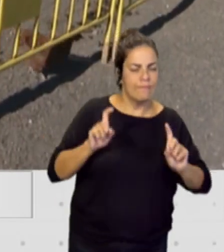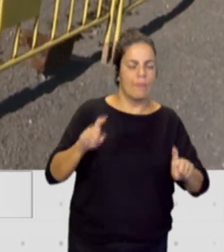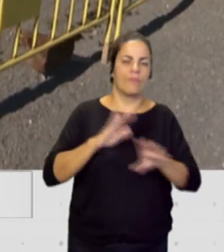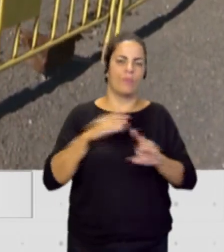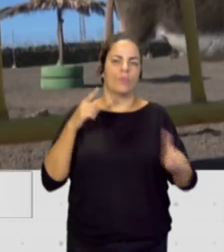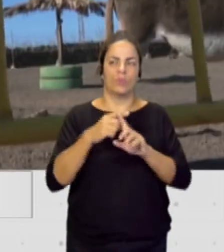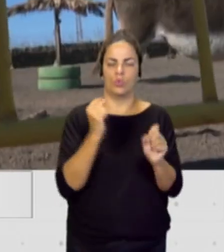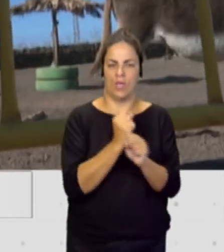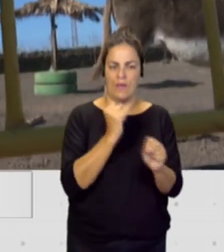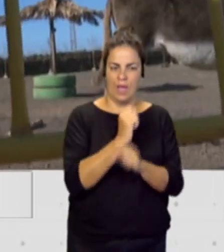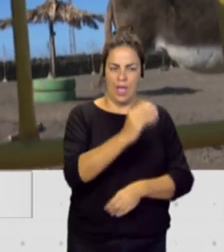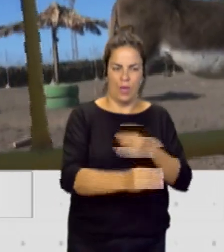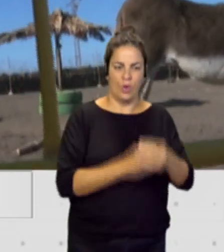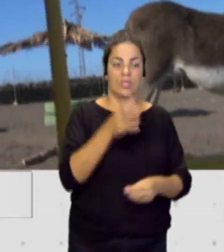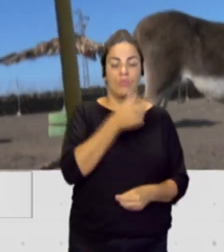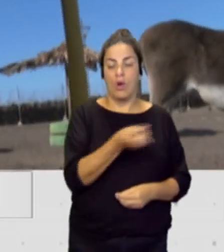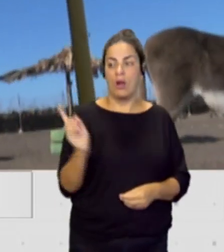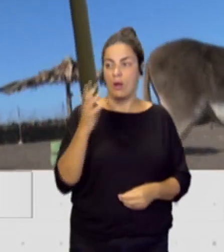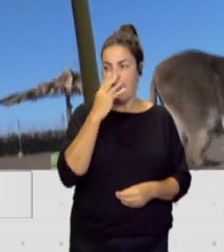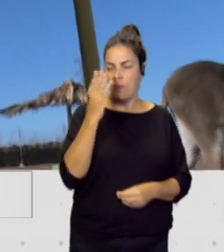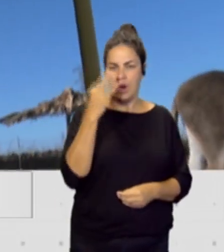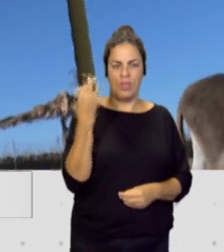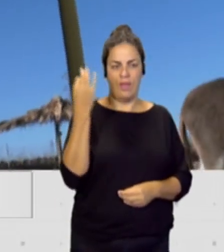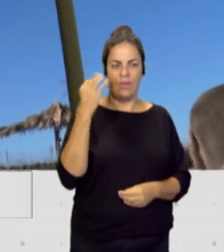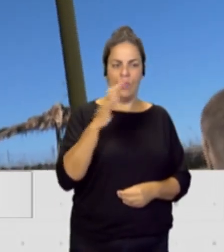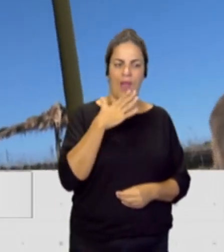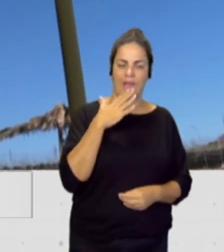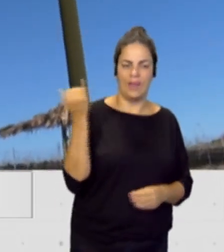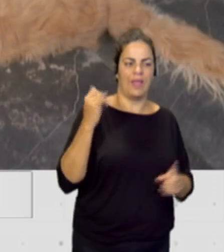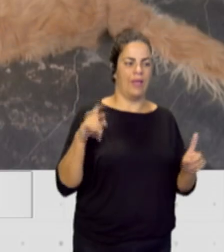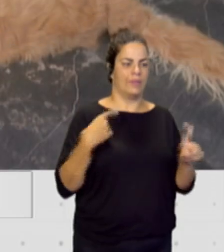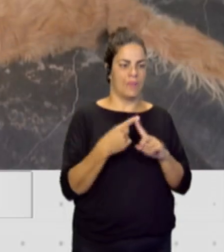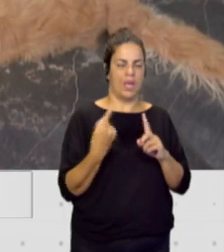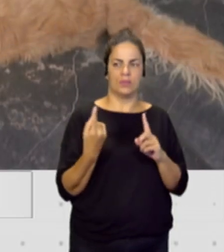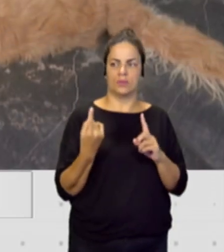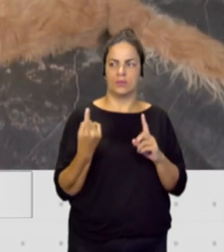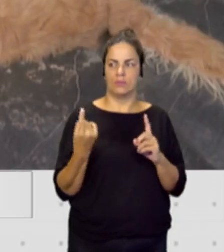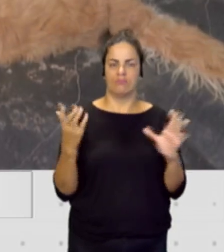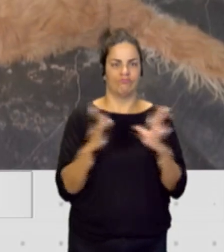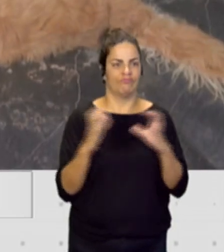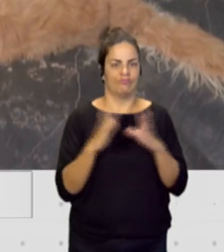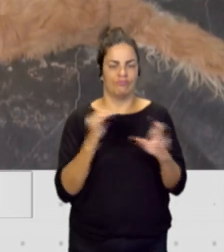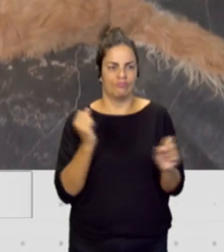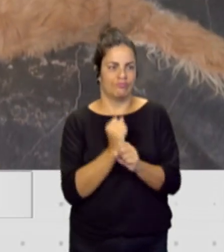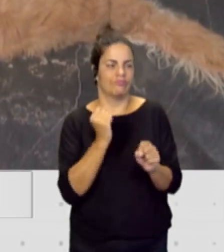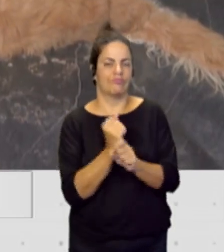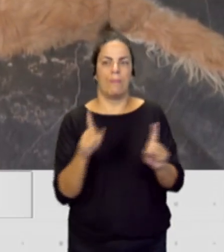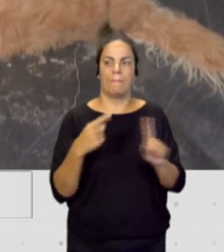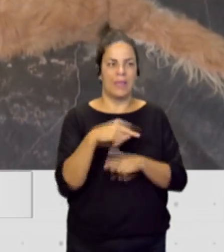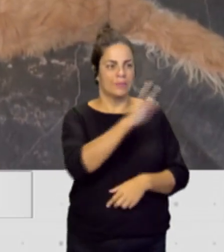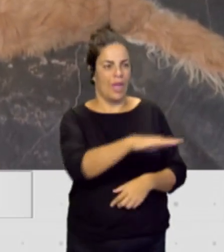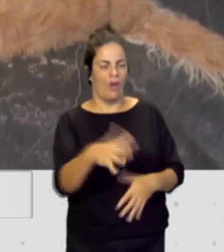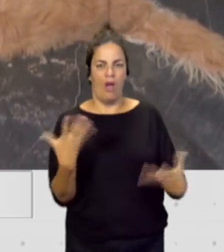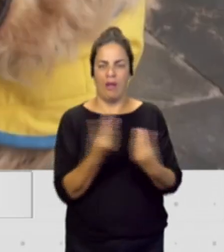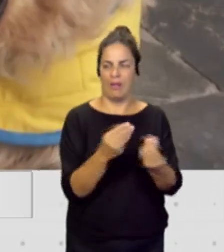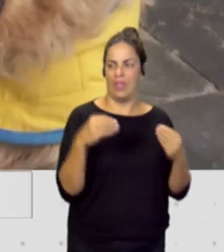que tienen que tener unas habilidades, unas ganas de trabajar y de disfrutar con el menor, porque de